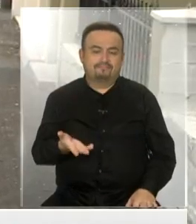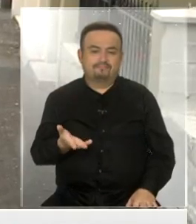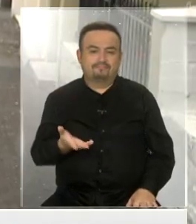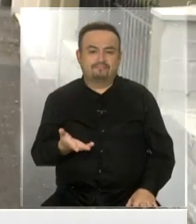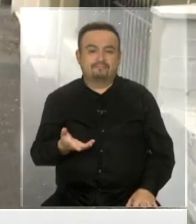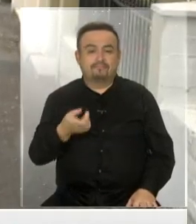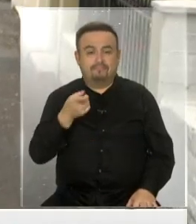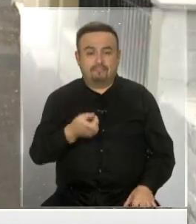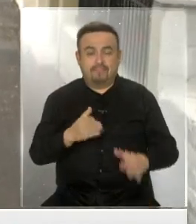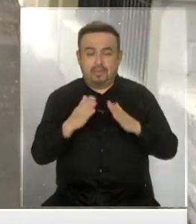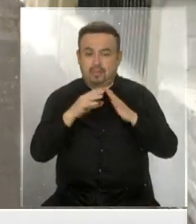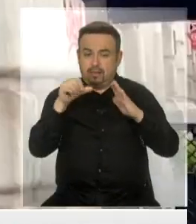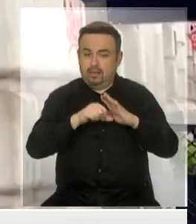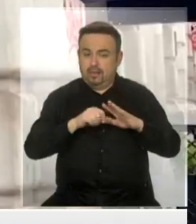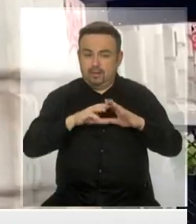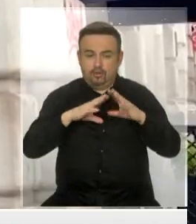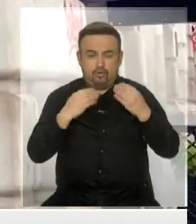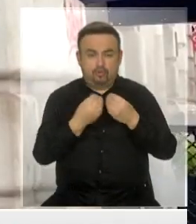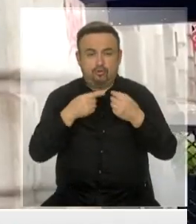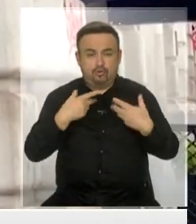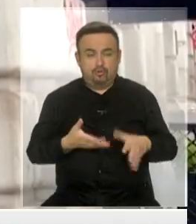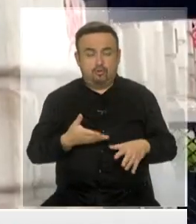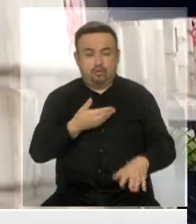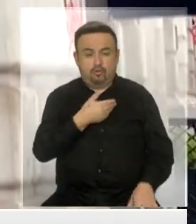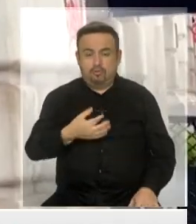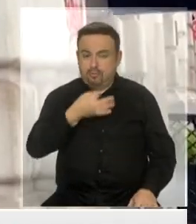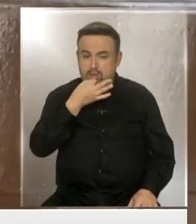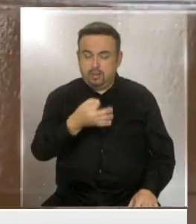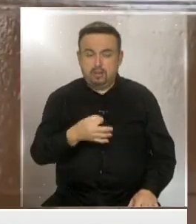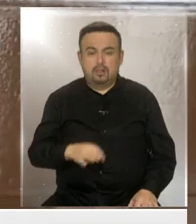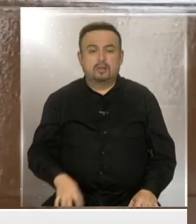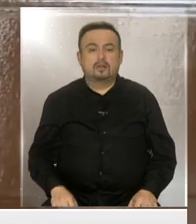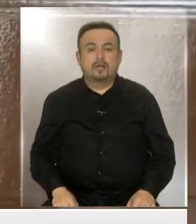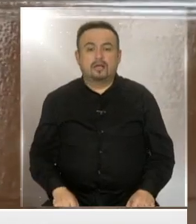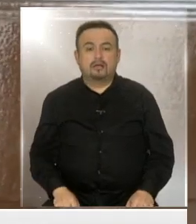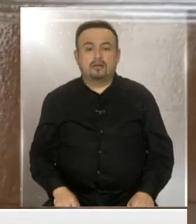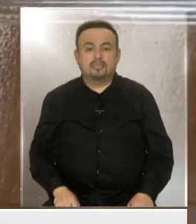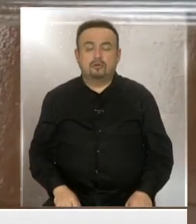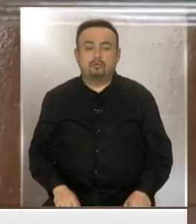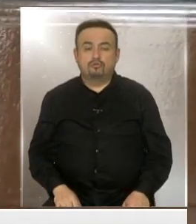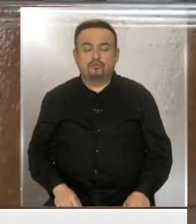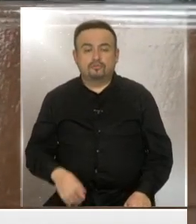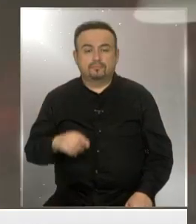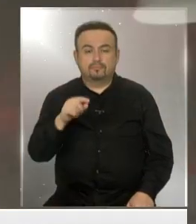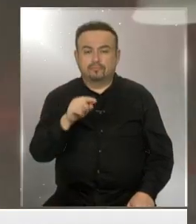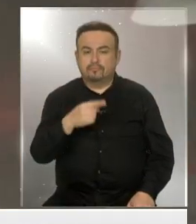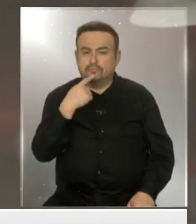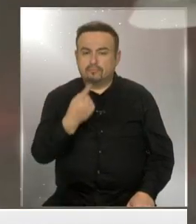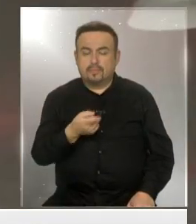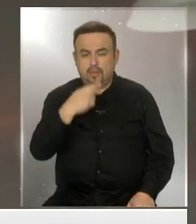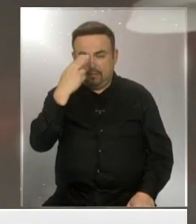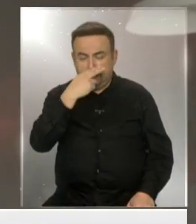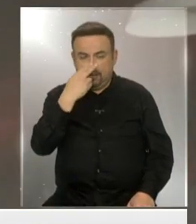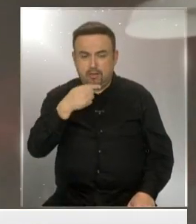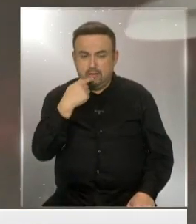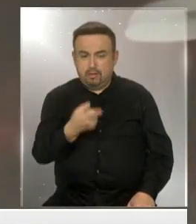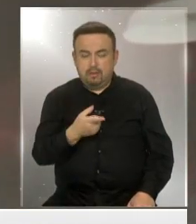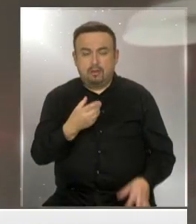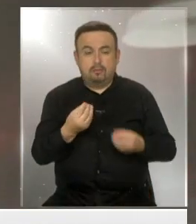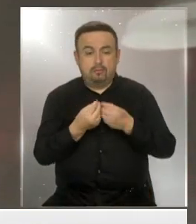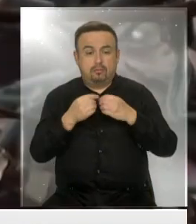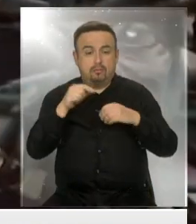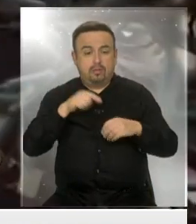El confinamiento absoluto decretado por el gobierno para frenar el contagio de coronavirus a mediados de marzo provocó un